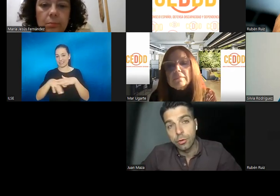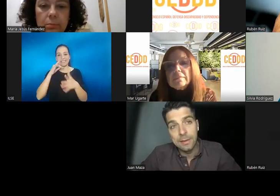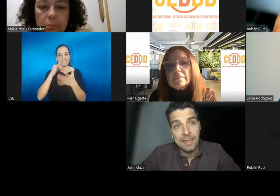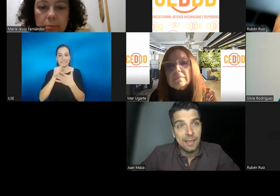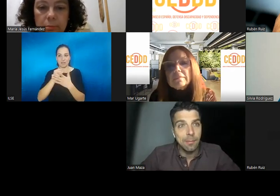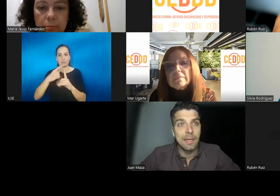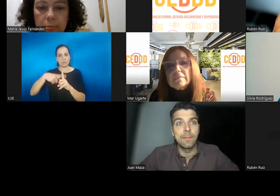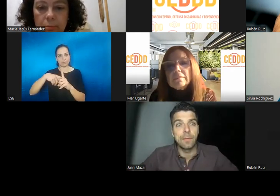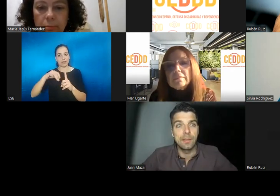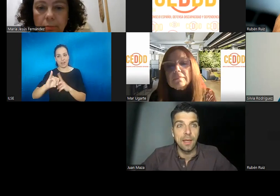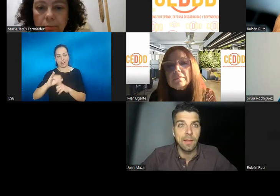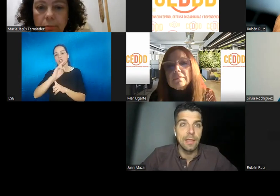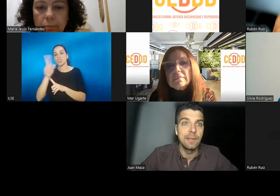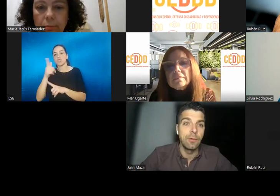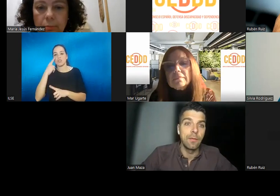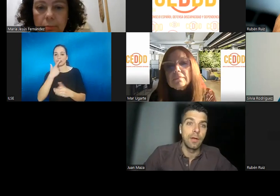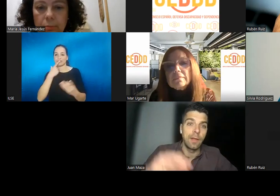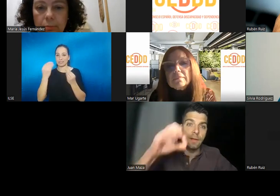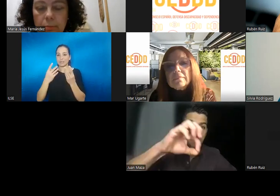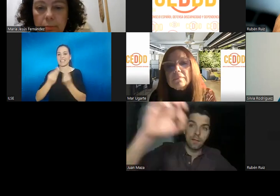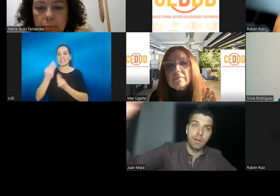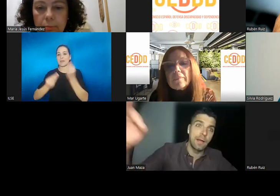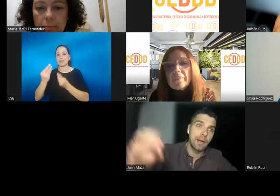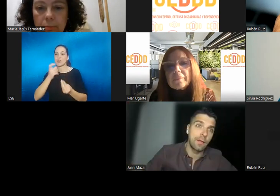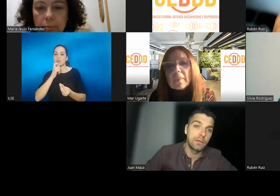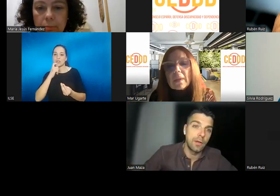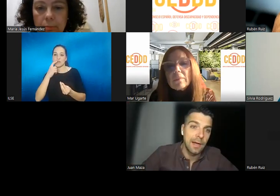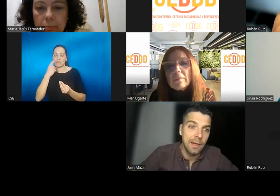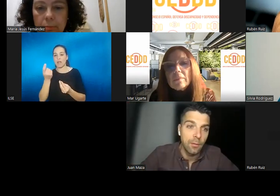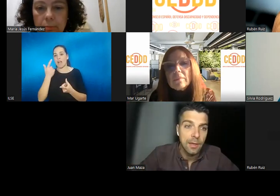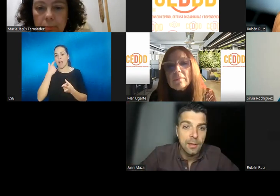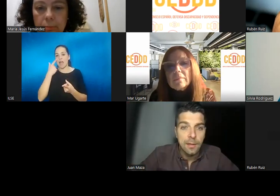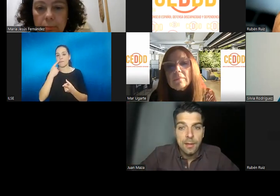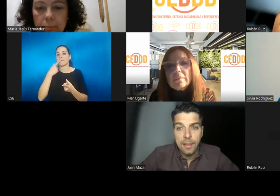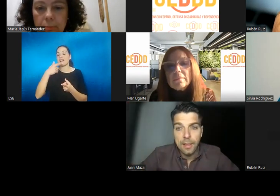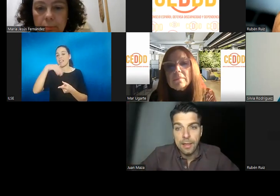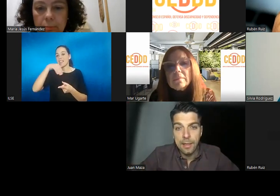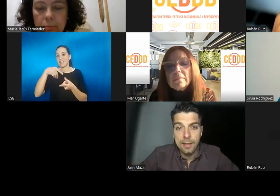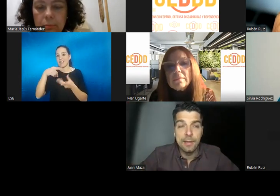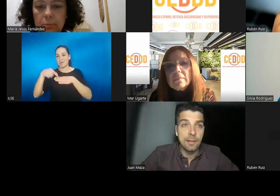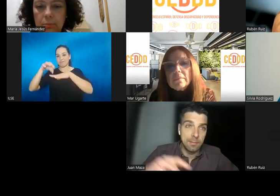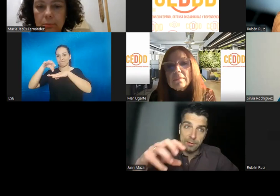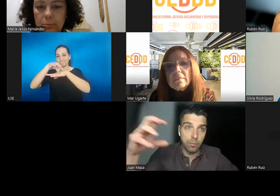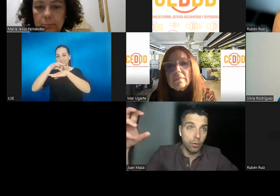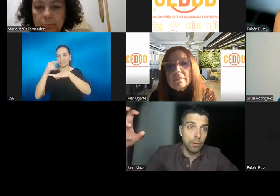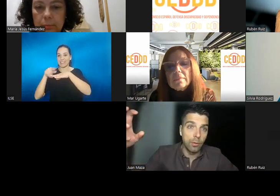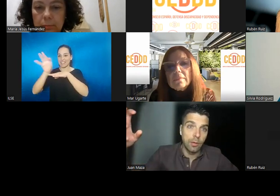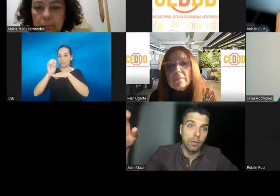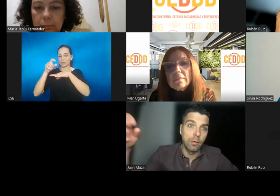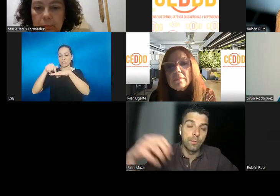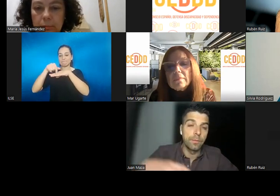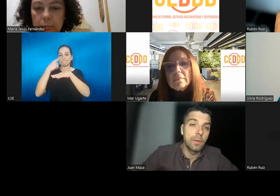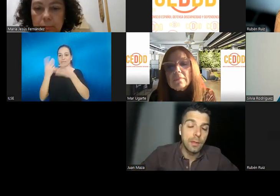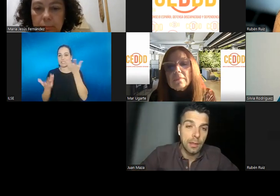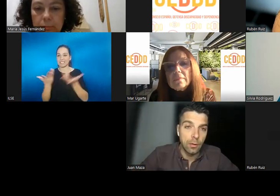electrogustometrías químicas que se hacen estimulando las distintas zonas de los receptores de la lengua y pasa un poco lo mismo